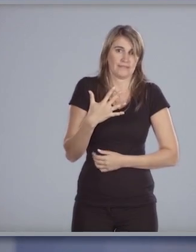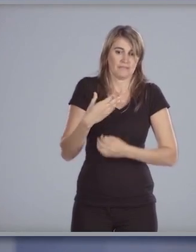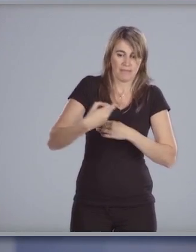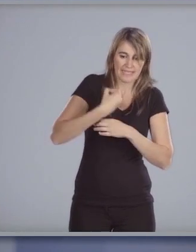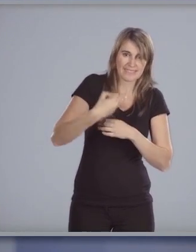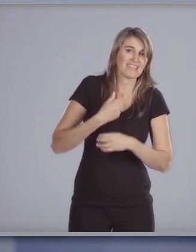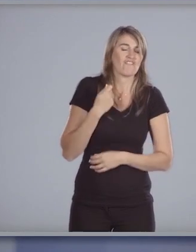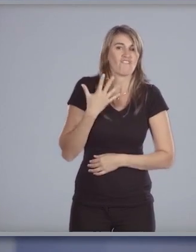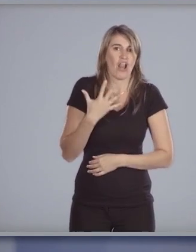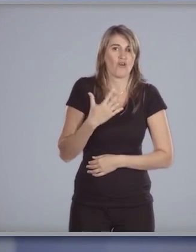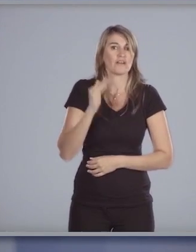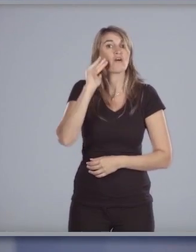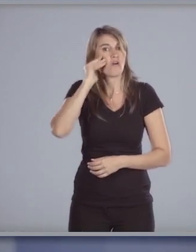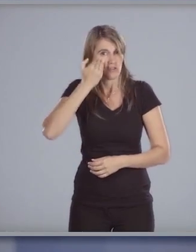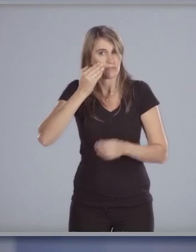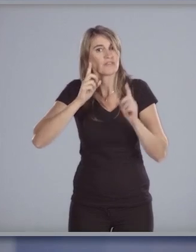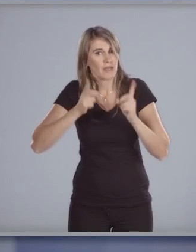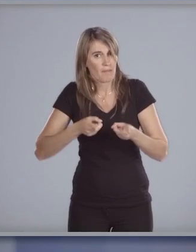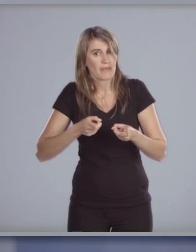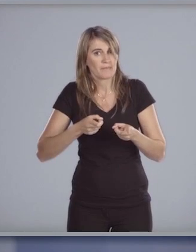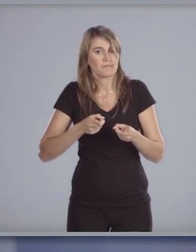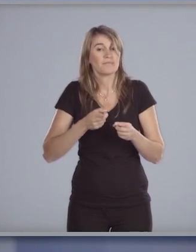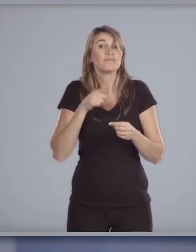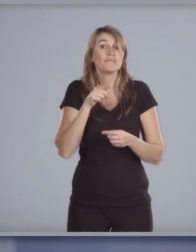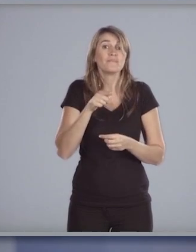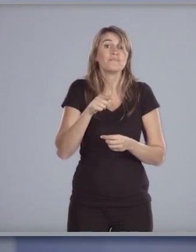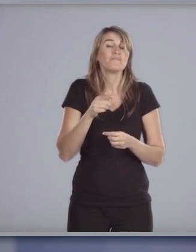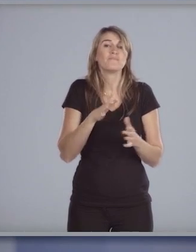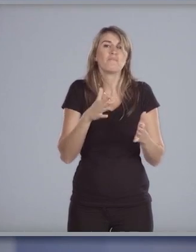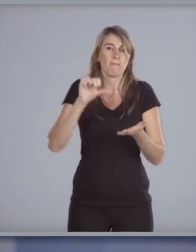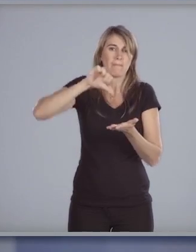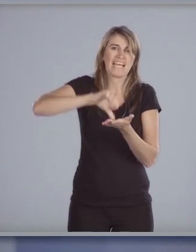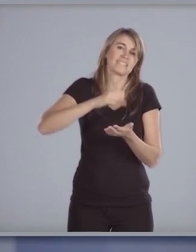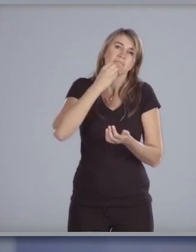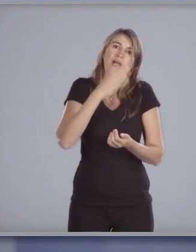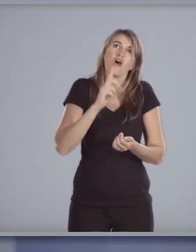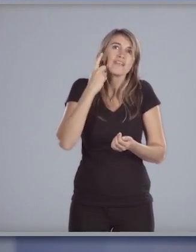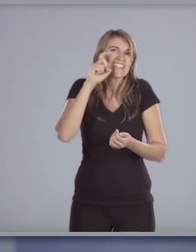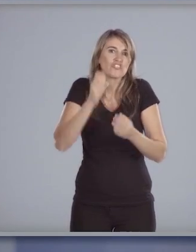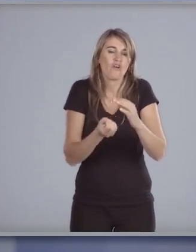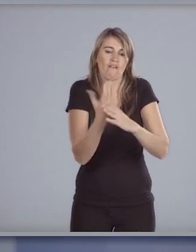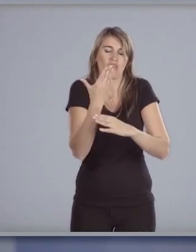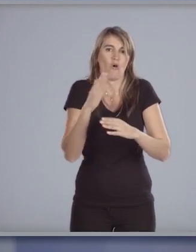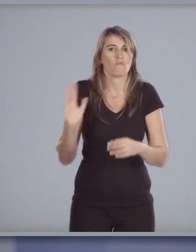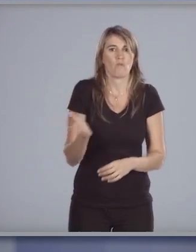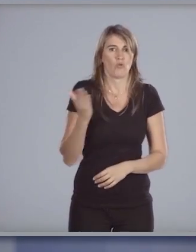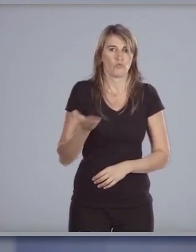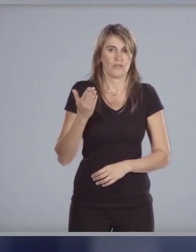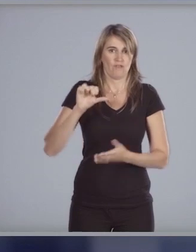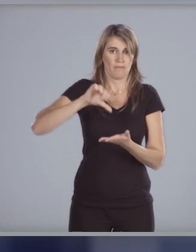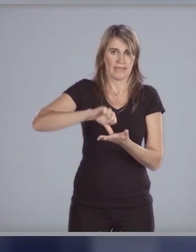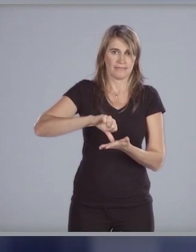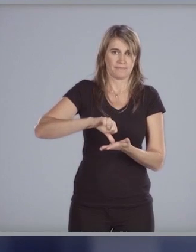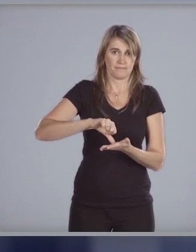y conocimientos y que a la vez sea el motor de un país más innovador y más productivo